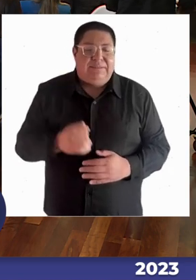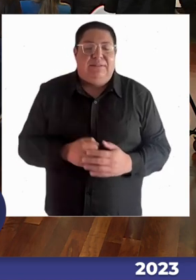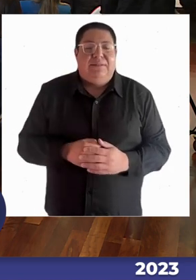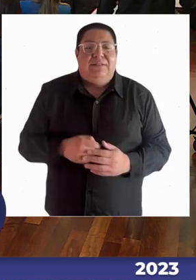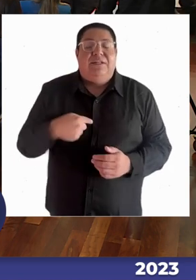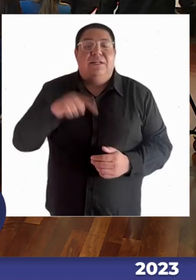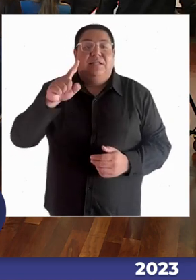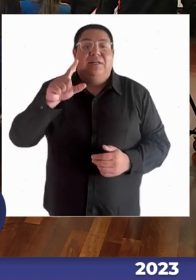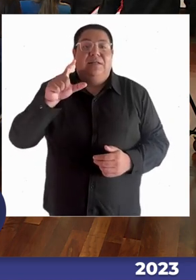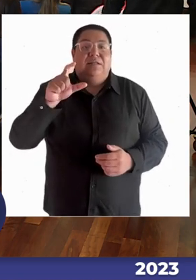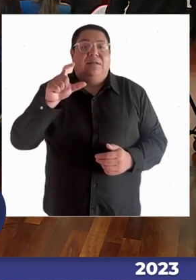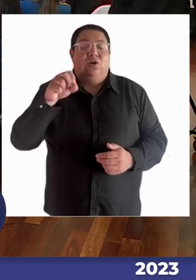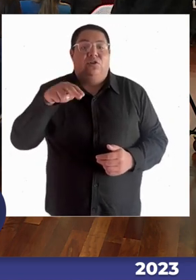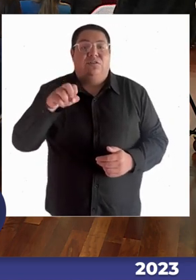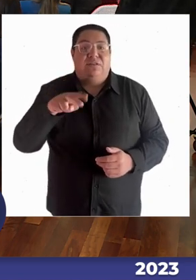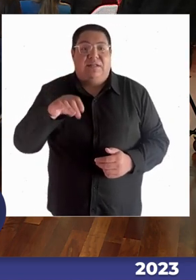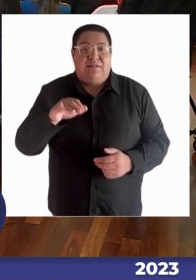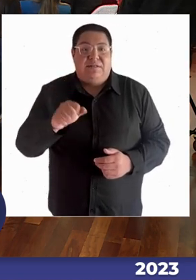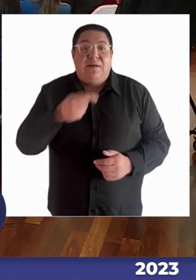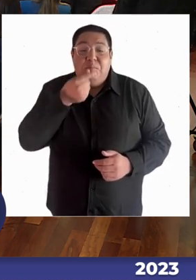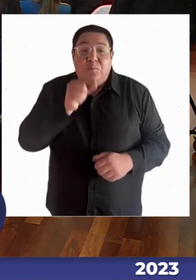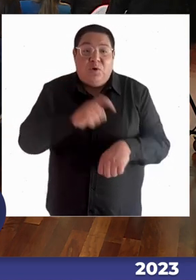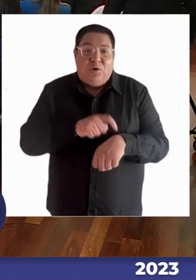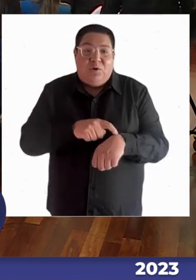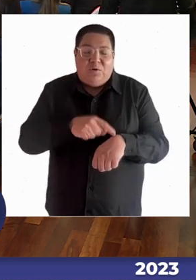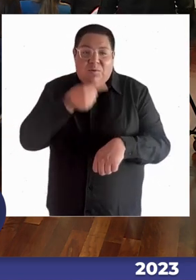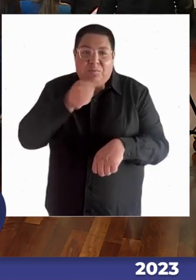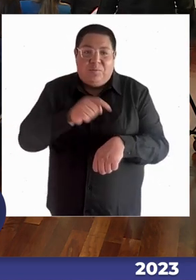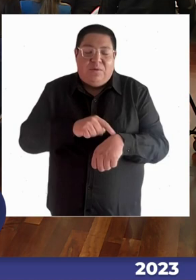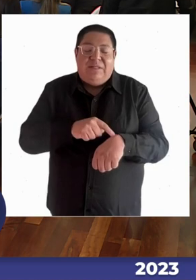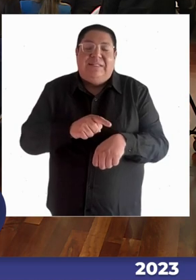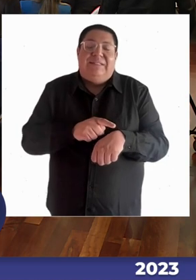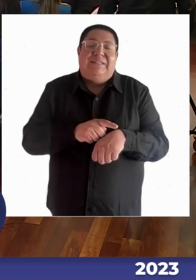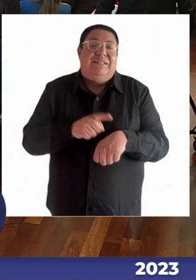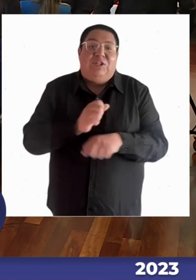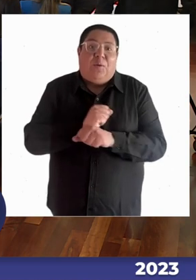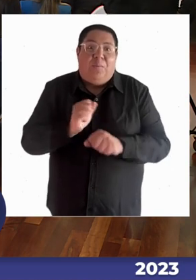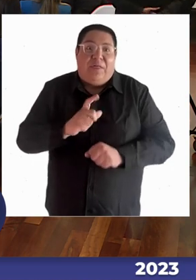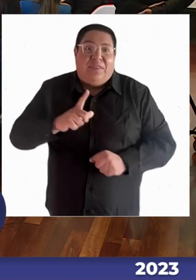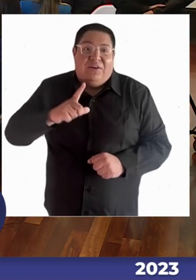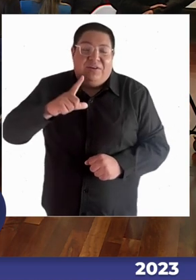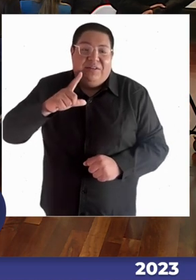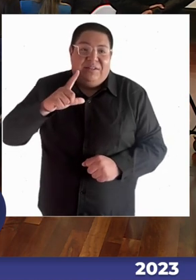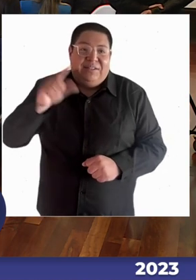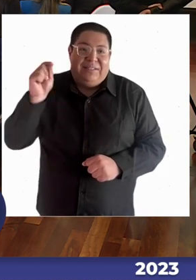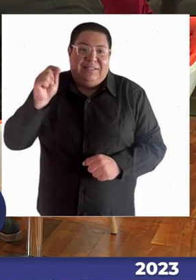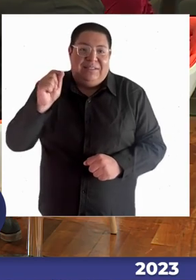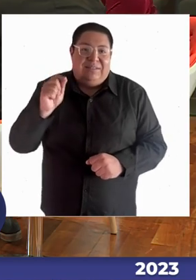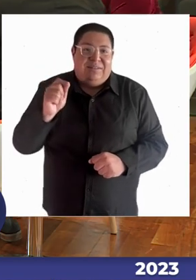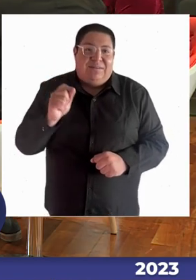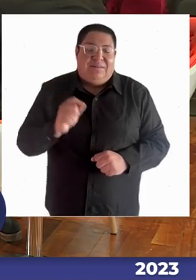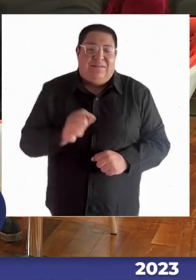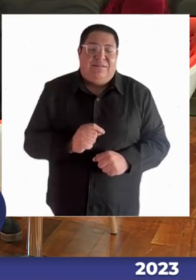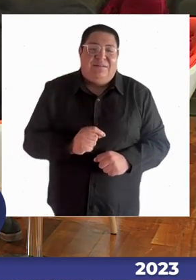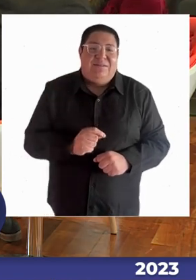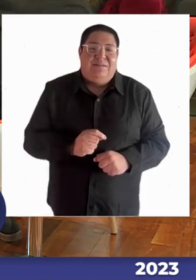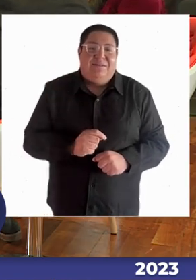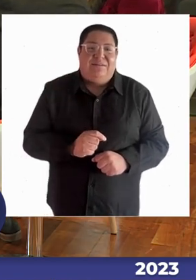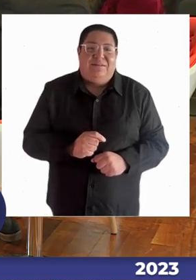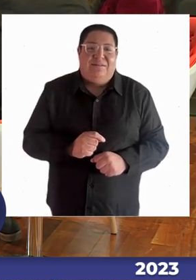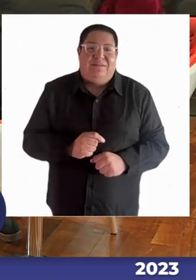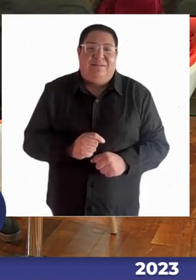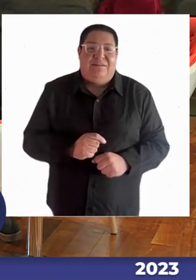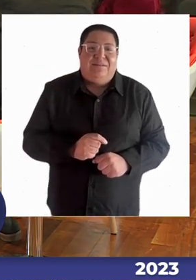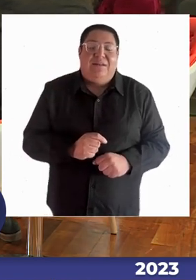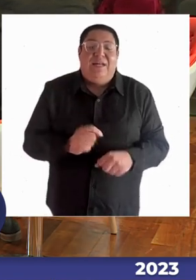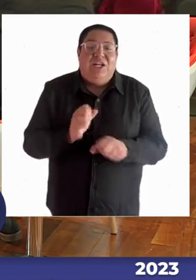dijiste que quedan pocos minutos. Sí, quedan pocos puedo irme. ¿Cómo? Es un minuto largo. Sí, no, un minuto. Pero no puedo irme